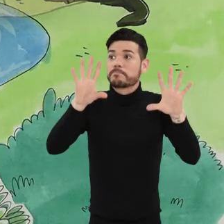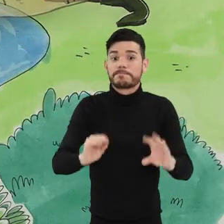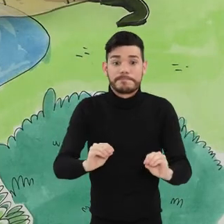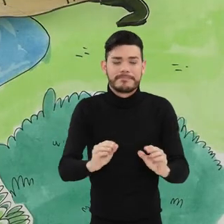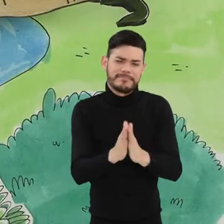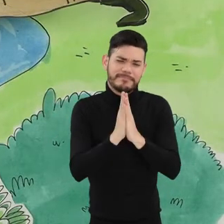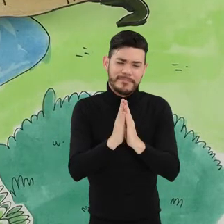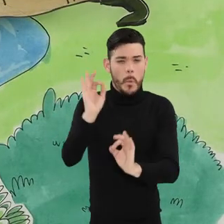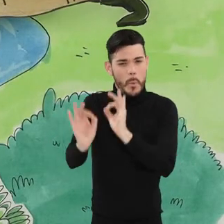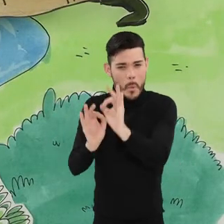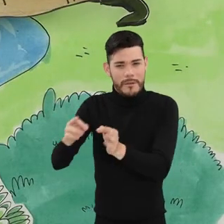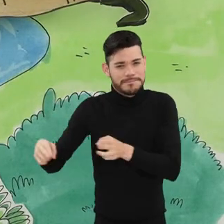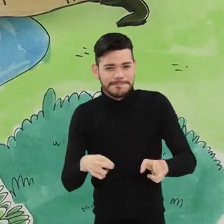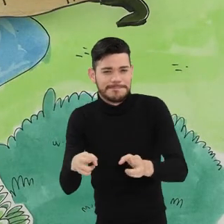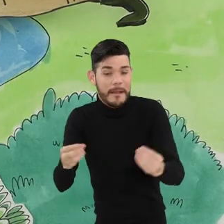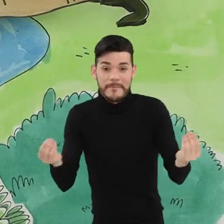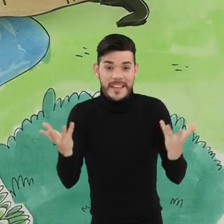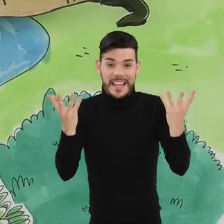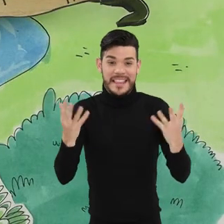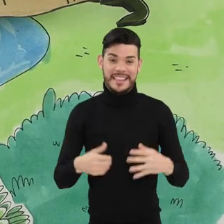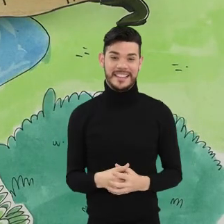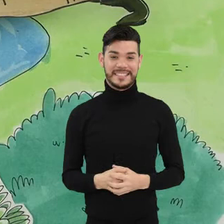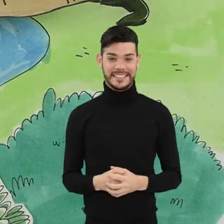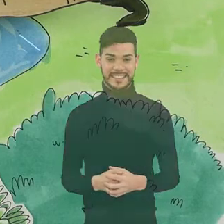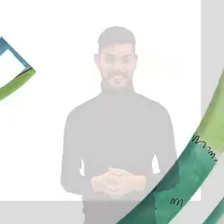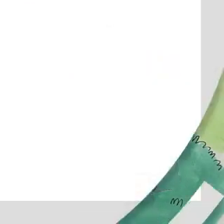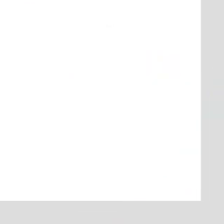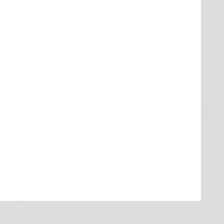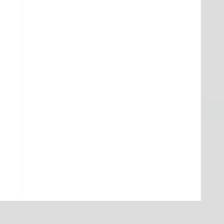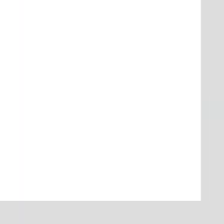Hagamos de los ríos territorios posibles para la vida.